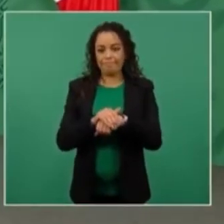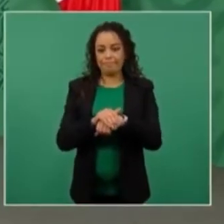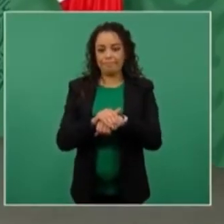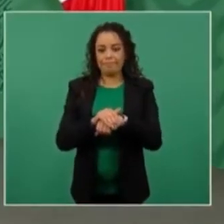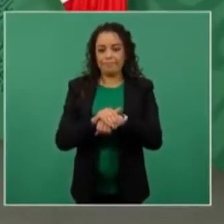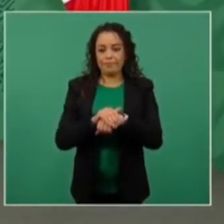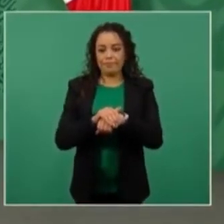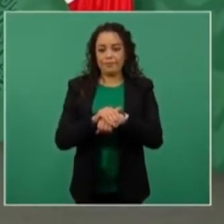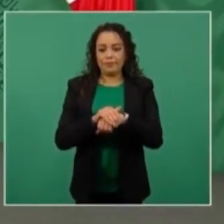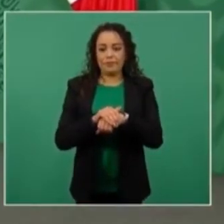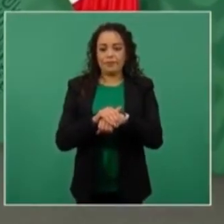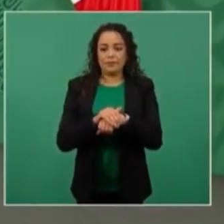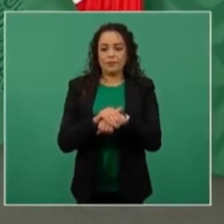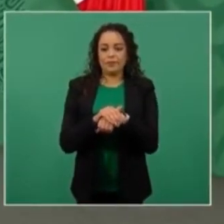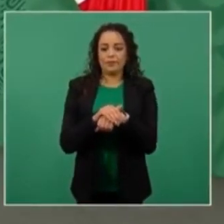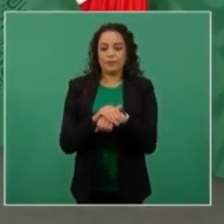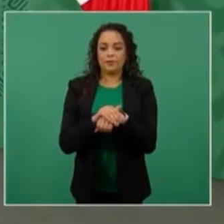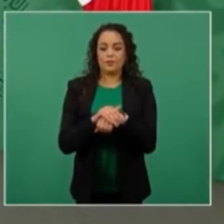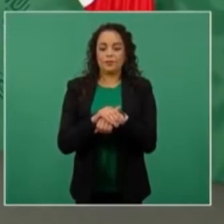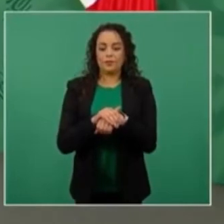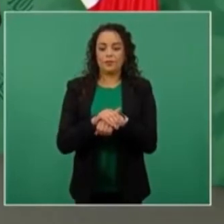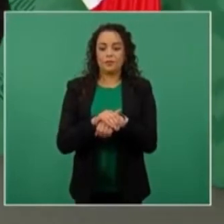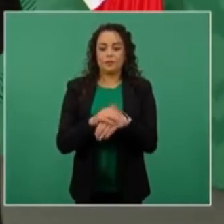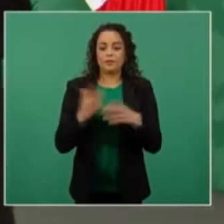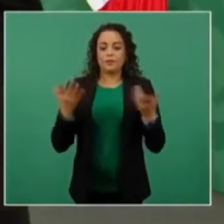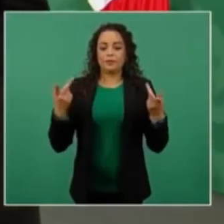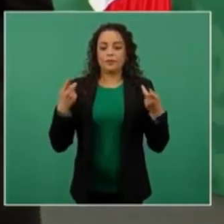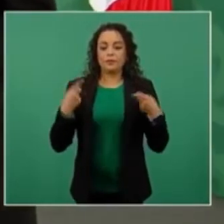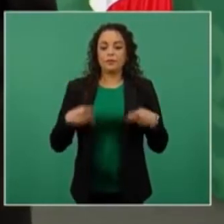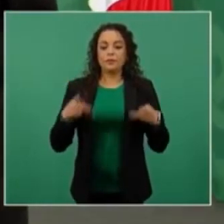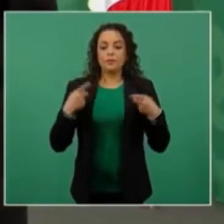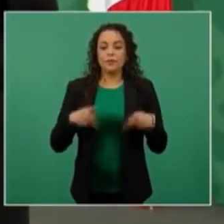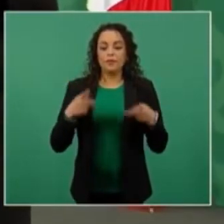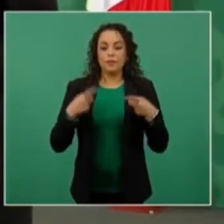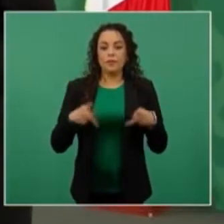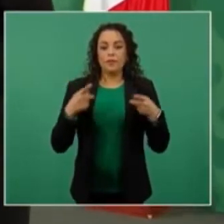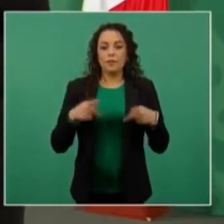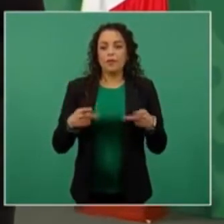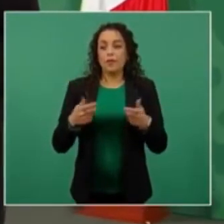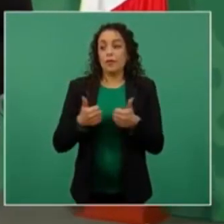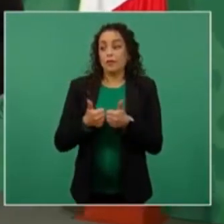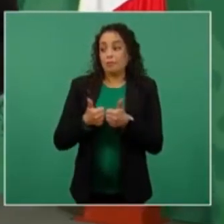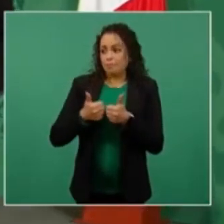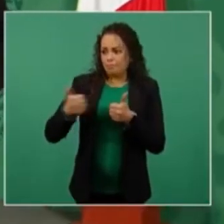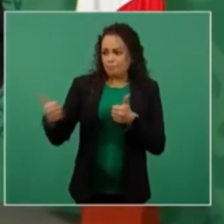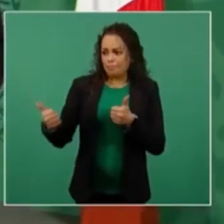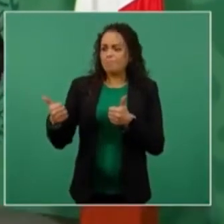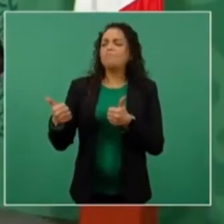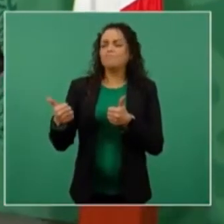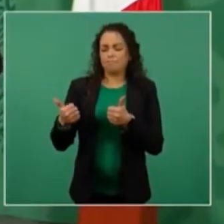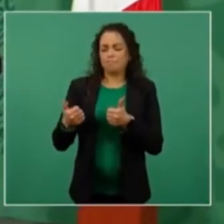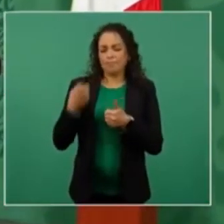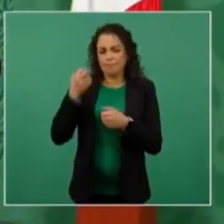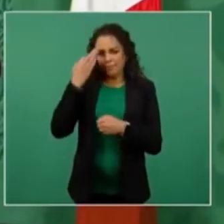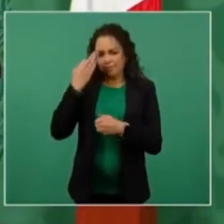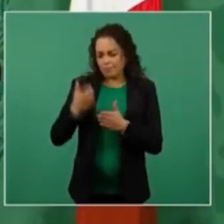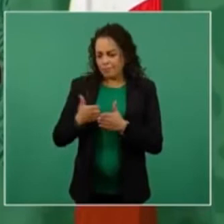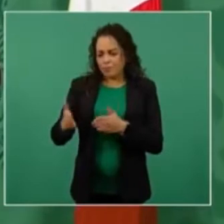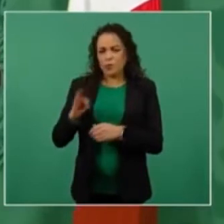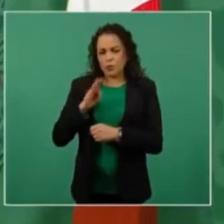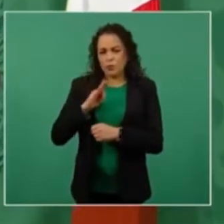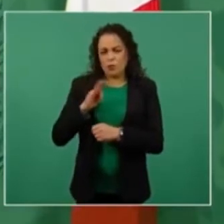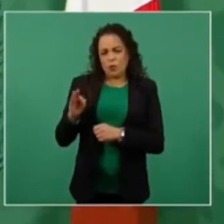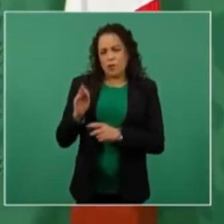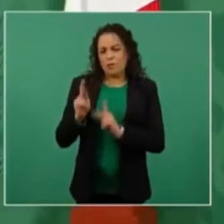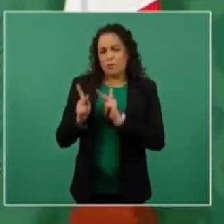nos distanciamos, pero que podemos reconciliarnos en estos tiempos.